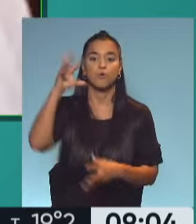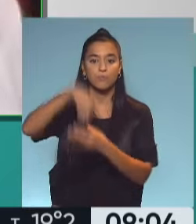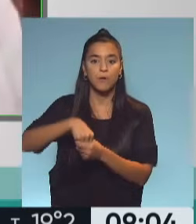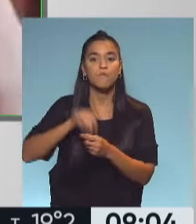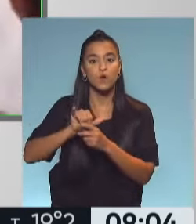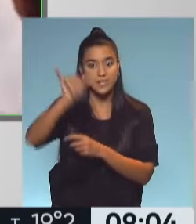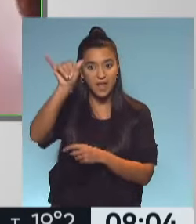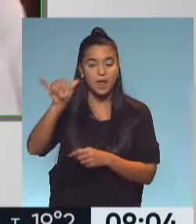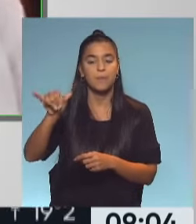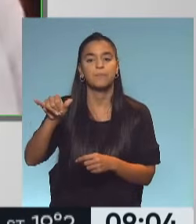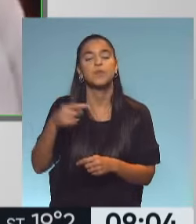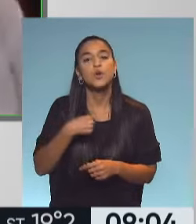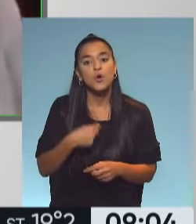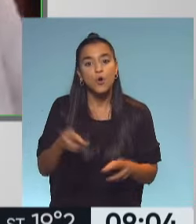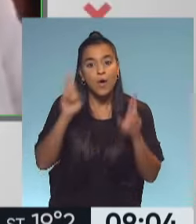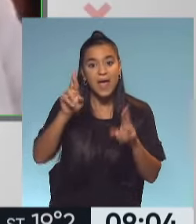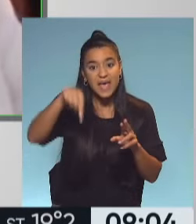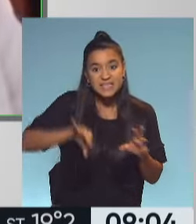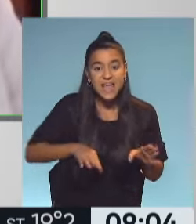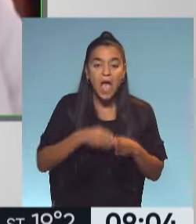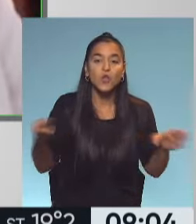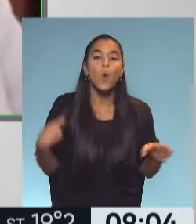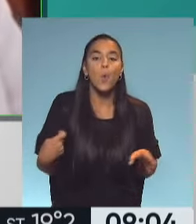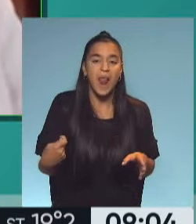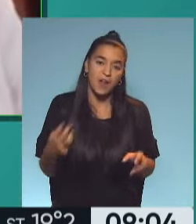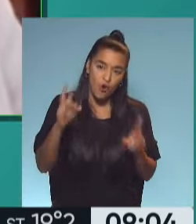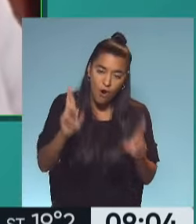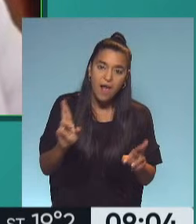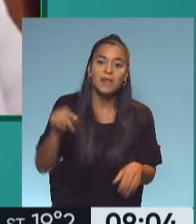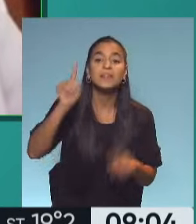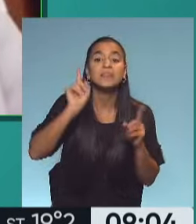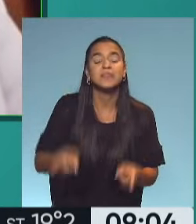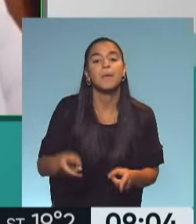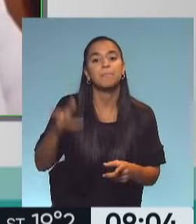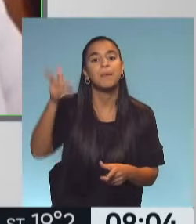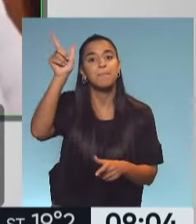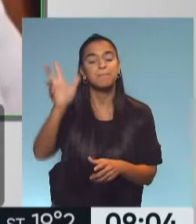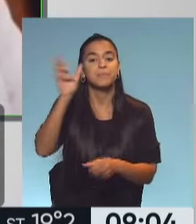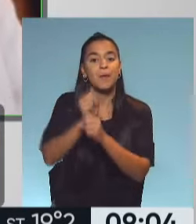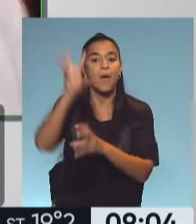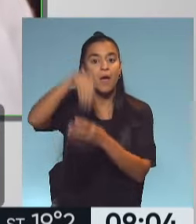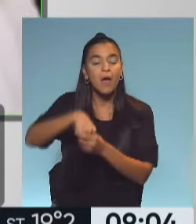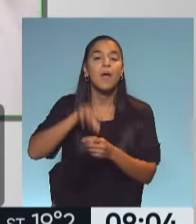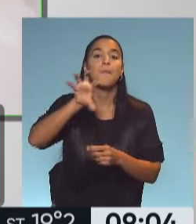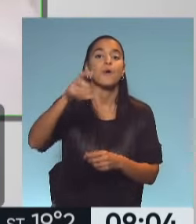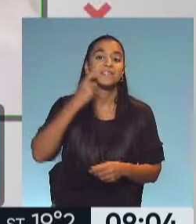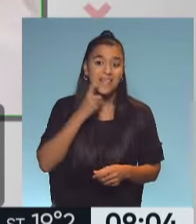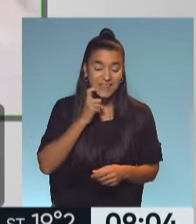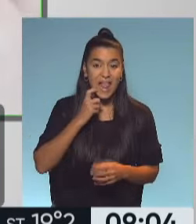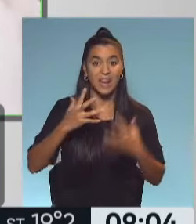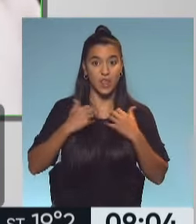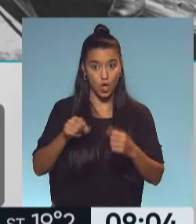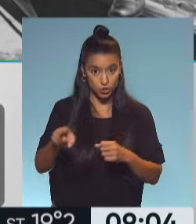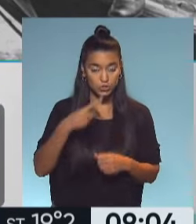Aérea, espero este año jubilarme y también estoy personal de Sanidad de la provincia de Entre Ríos, que estoy